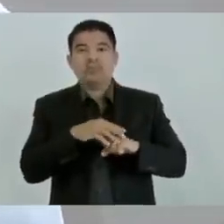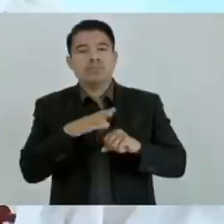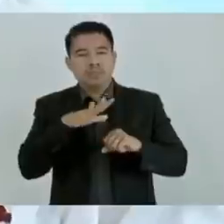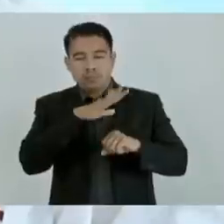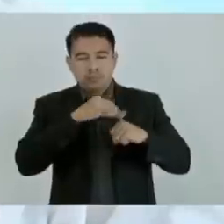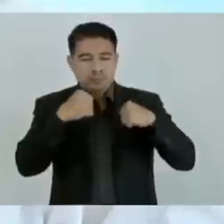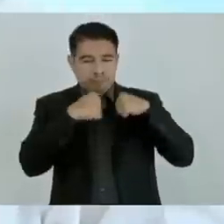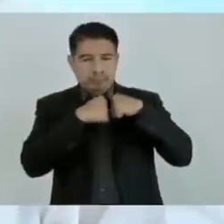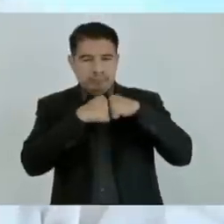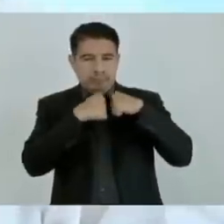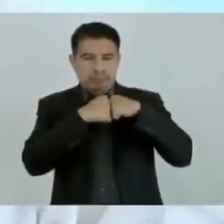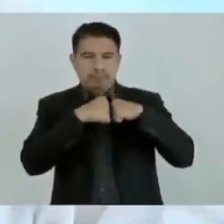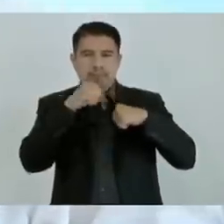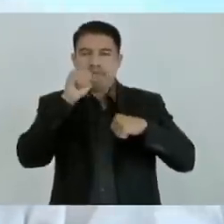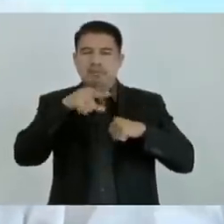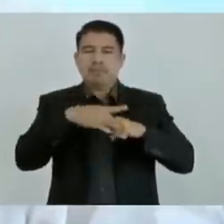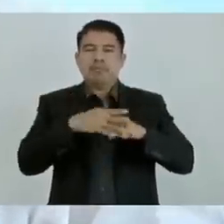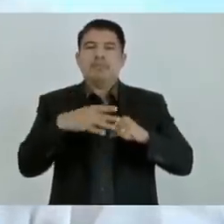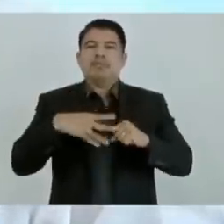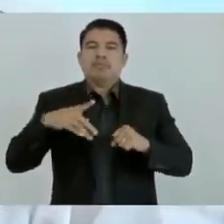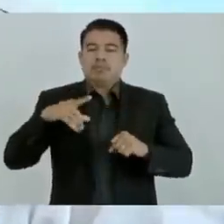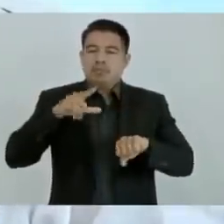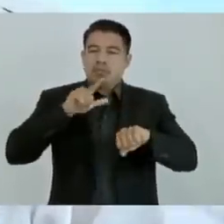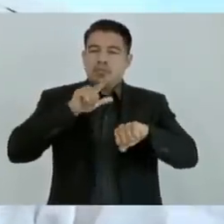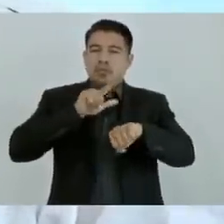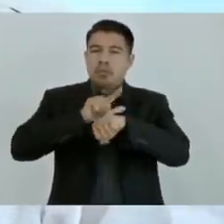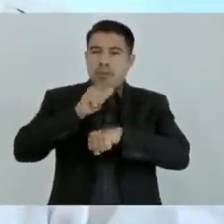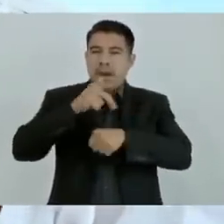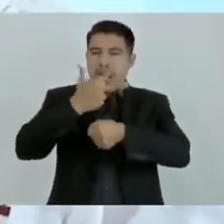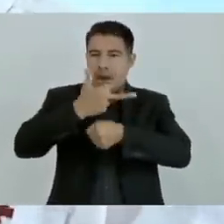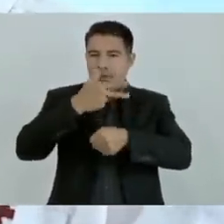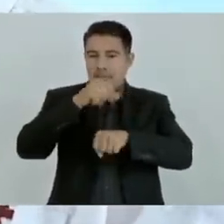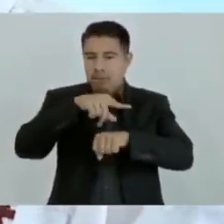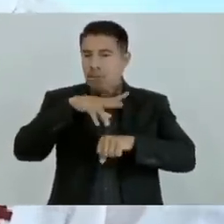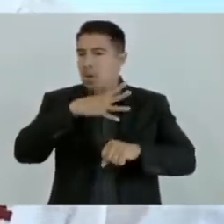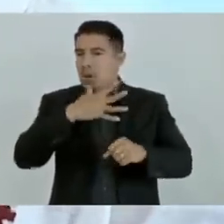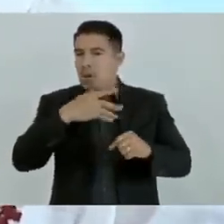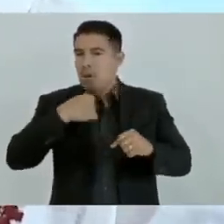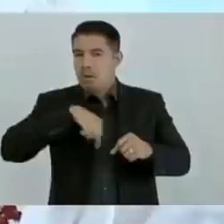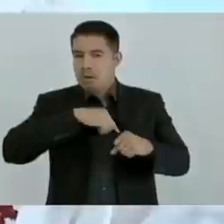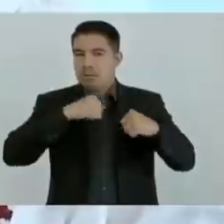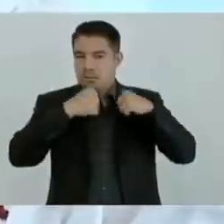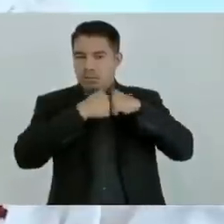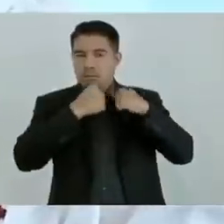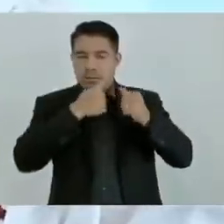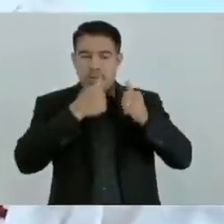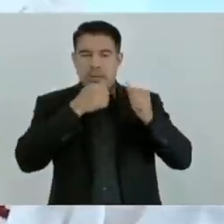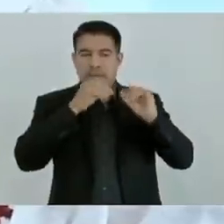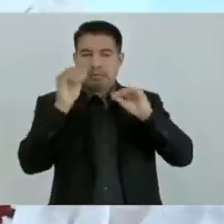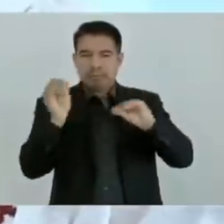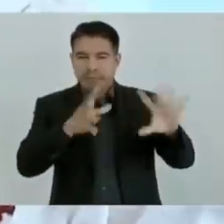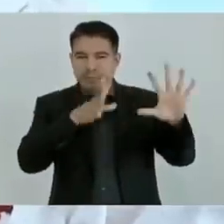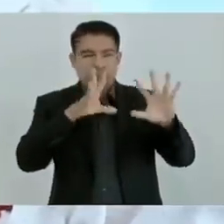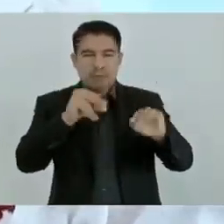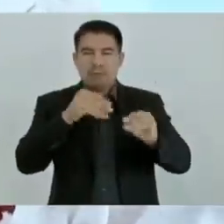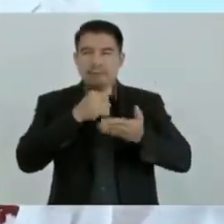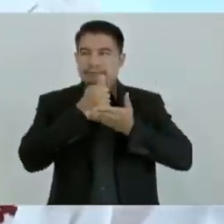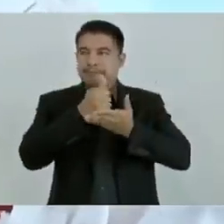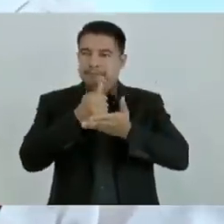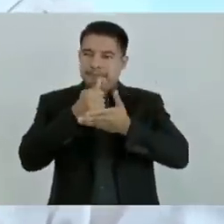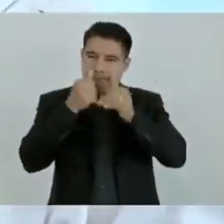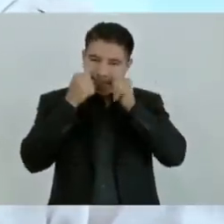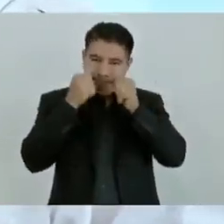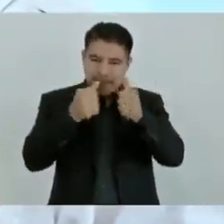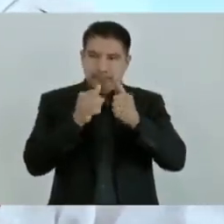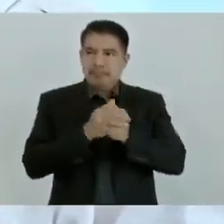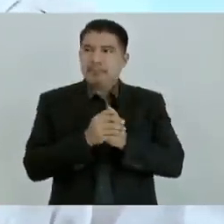frontera con Guatemala, que está bastante abandonada. Tenemos